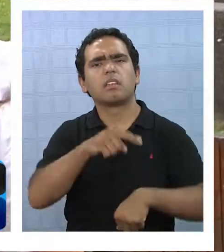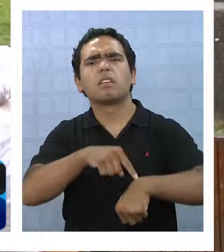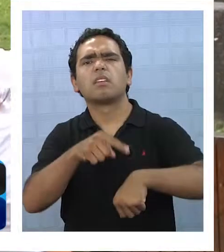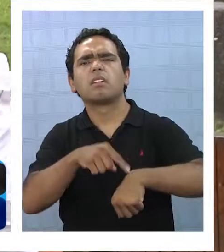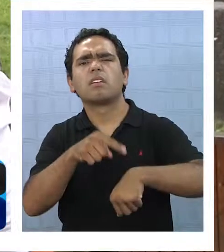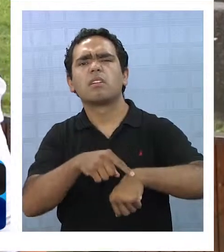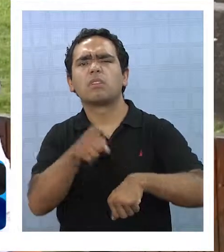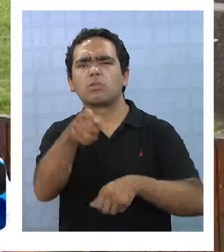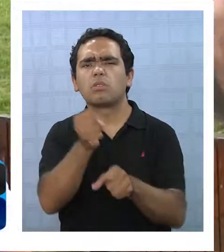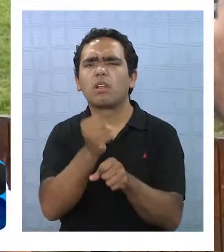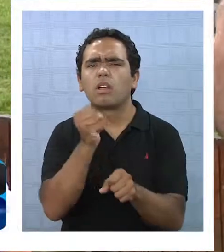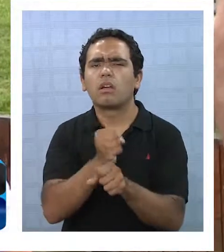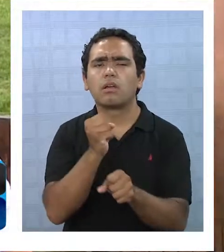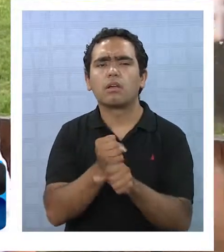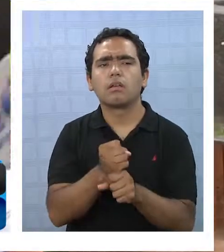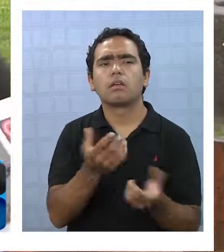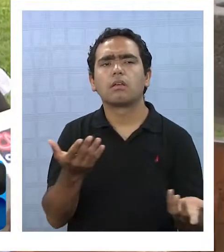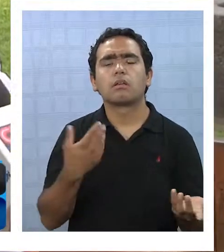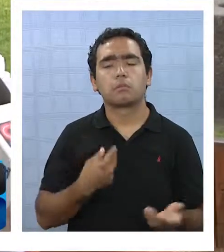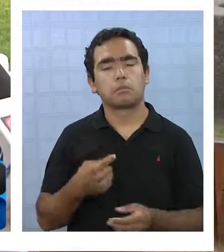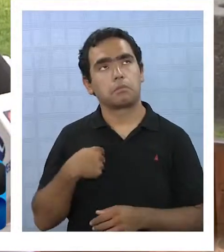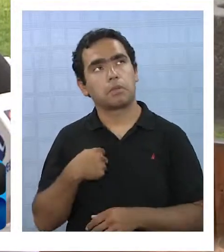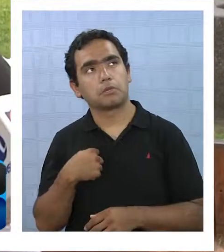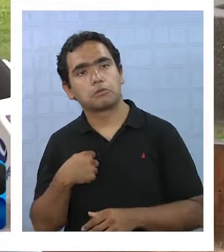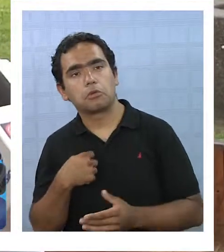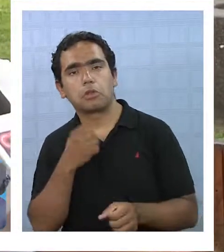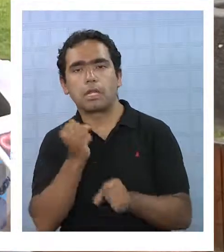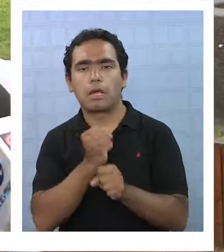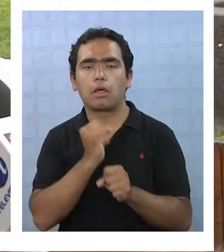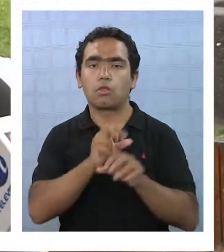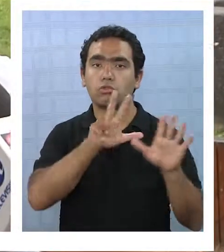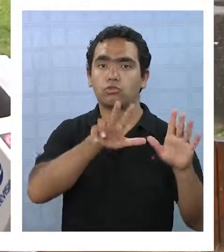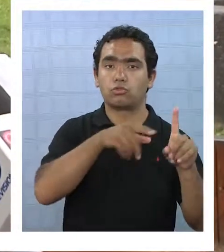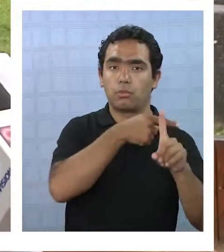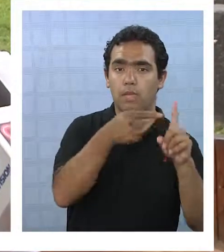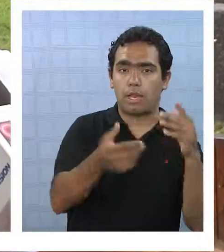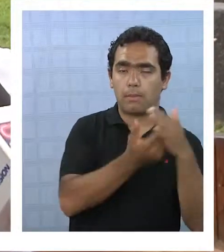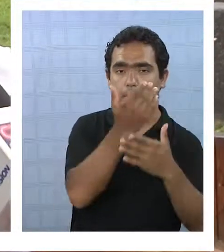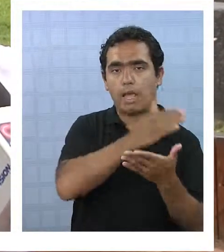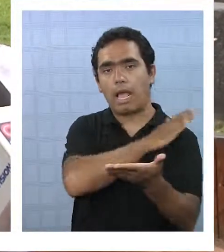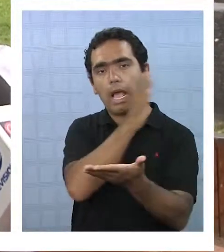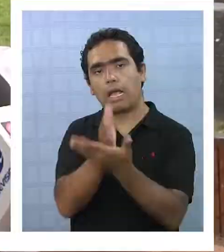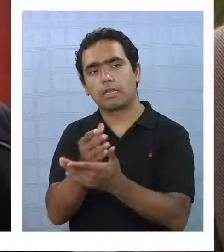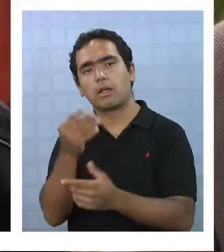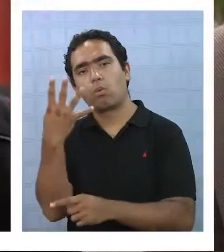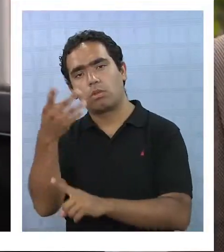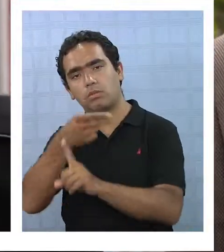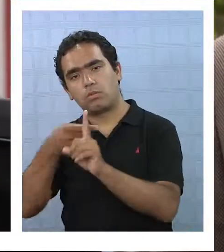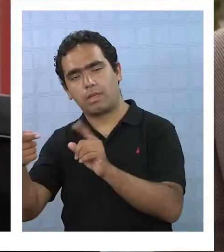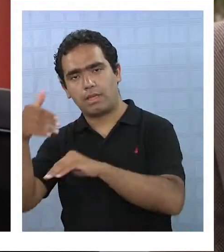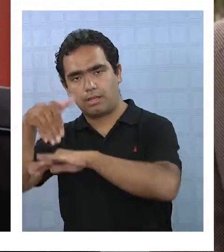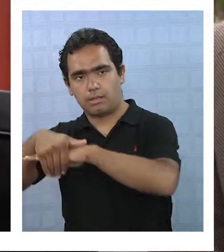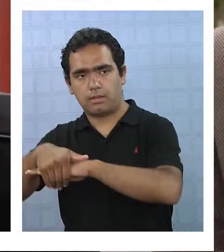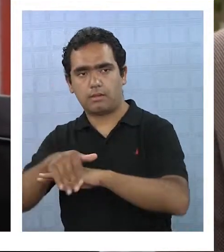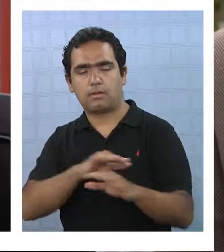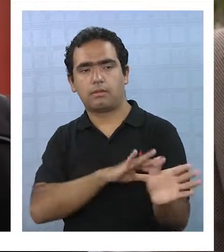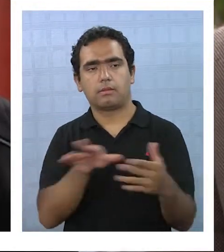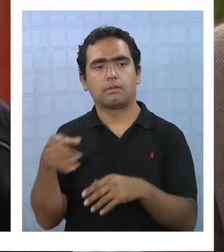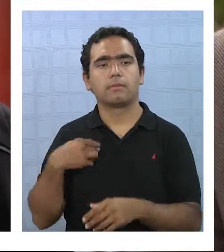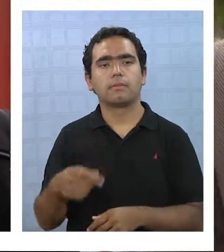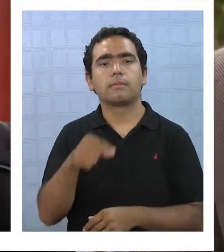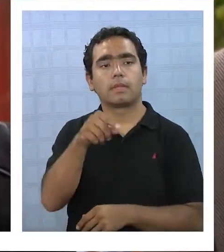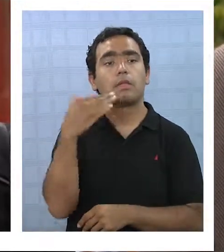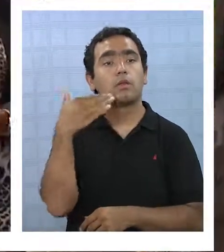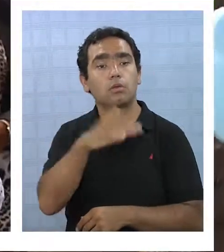por qué le sirven estos jardines de verano? Mira, yo trabajo de 8 y media de la mañana hasta 4 y media de la tarde. Durante este periodo